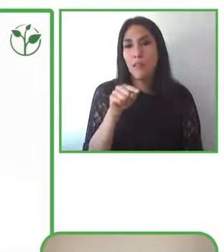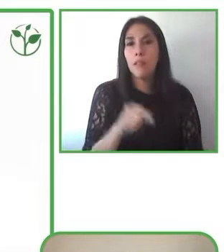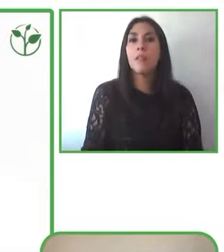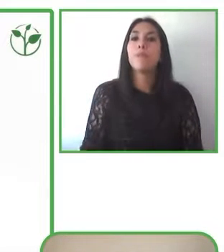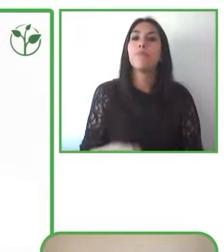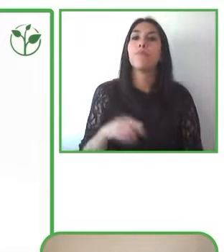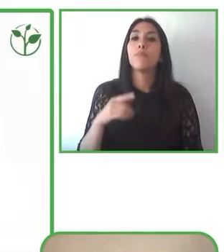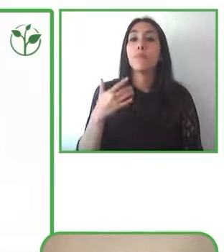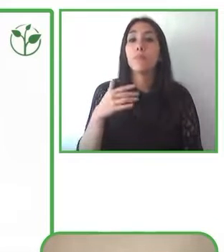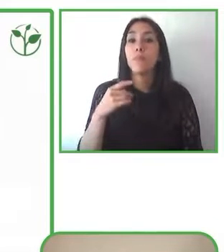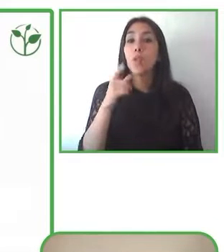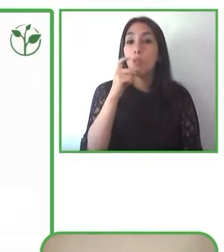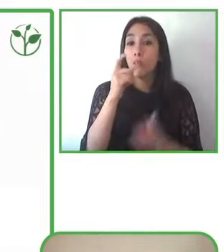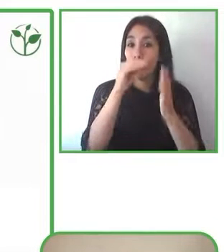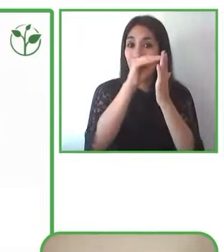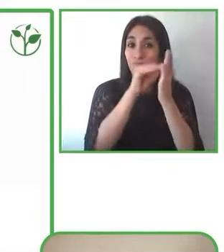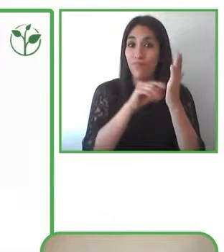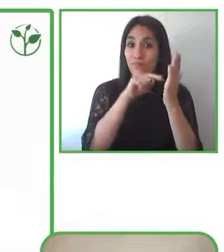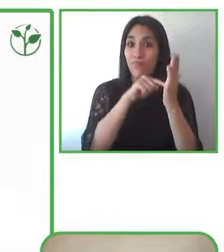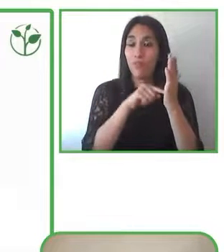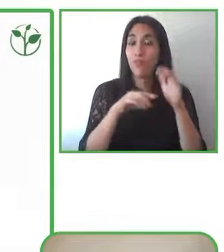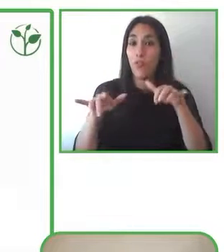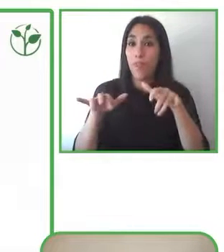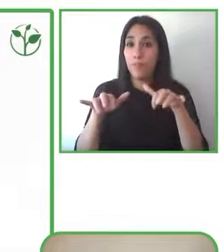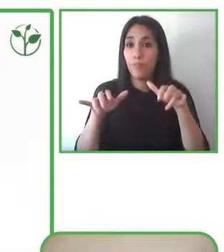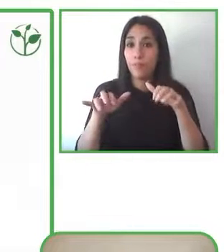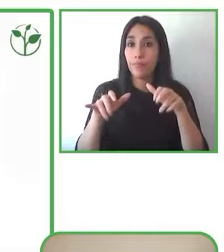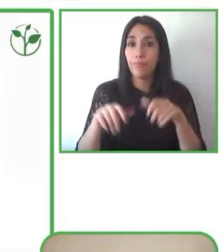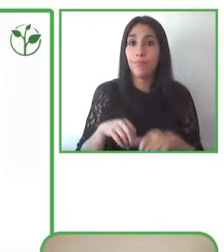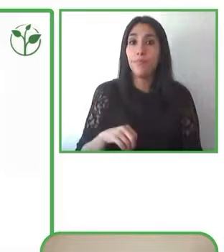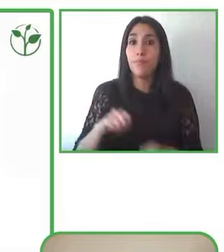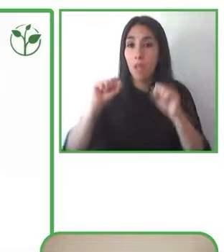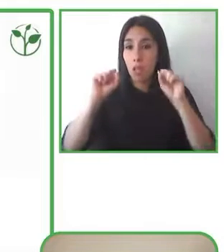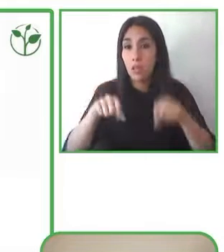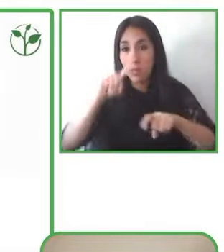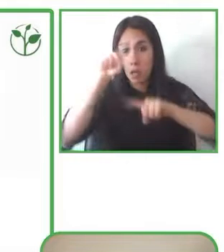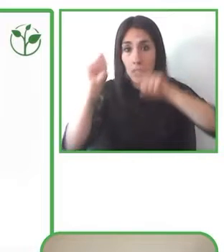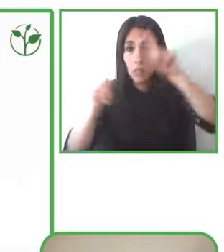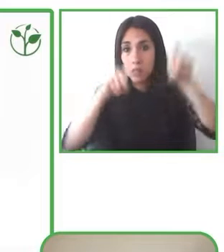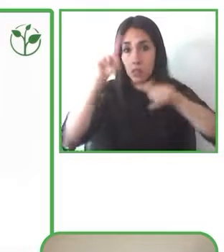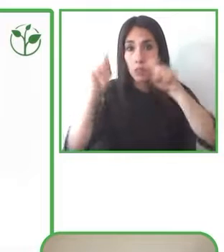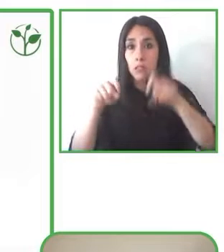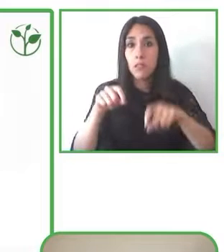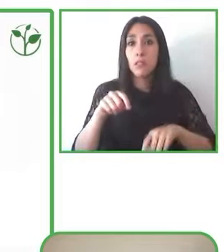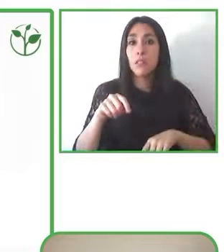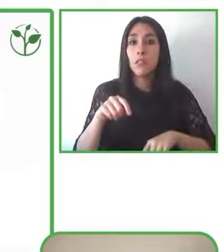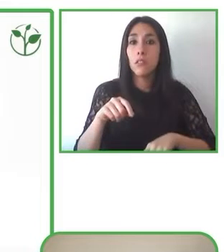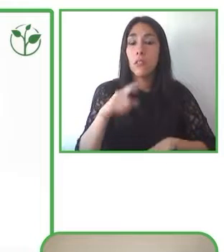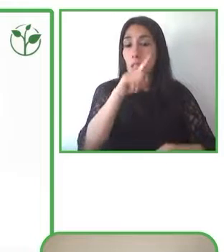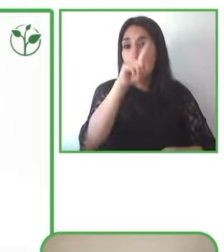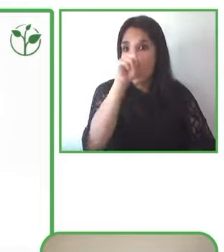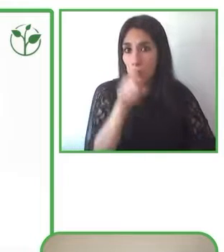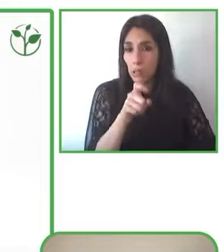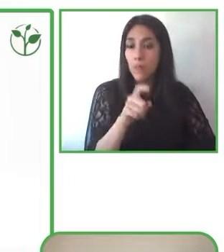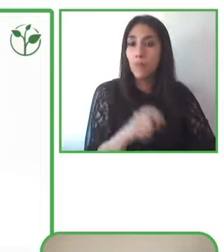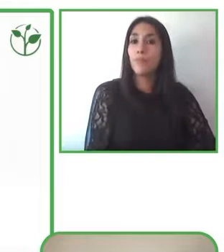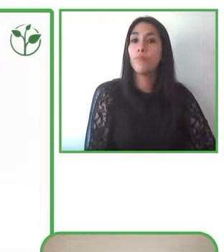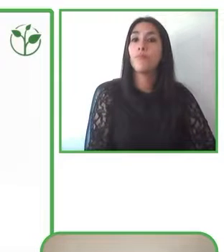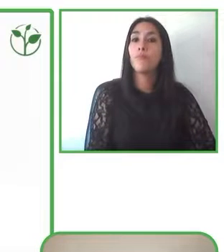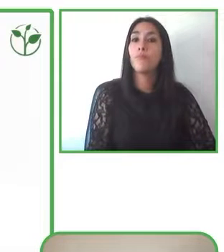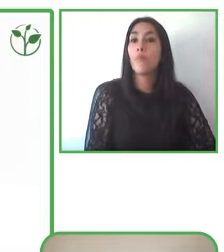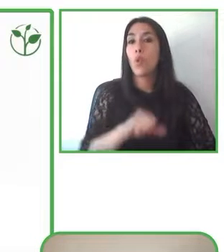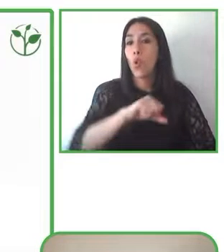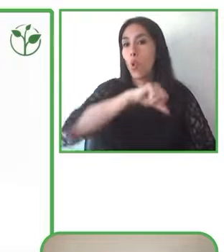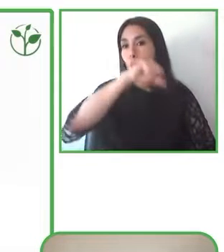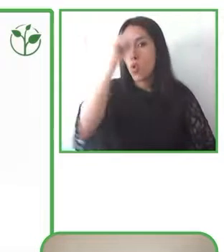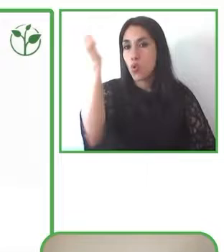haciendo consultas y que se van respondiendo ahí y luego también otra parte que bueno pues que creo que se le da bastante